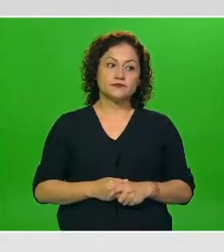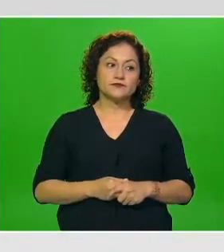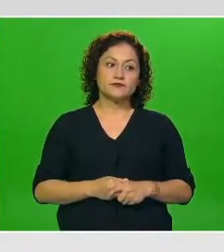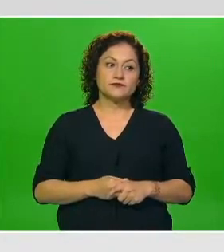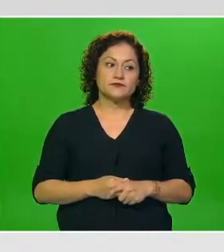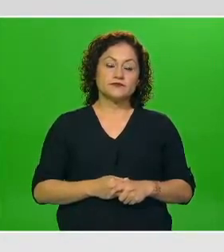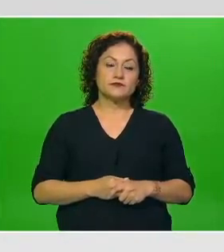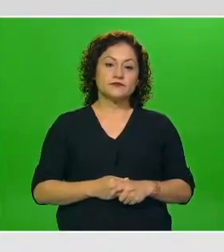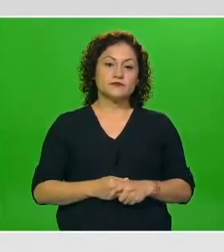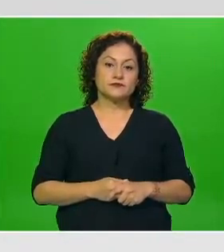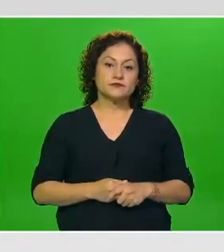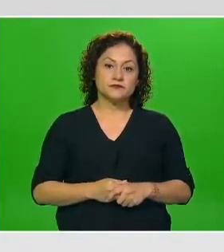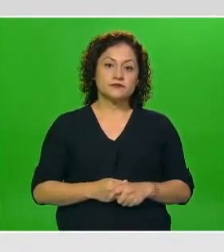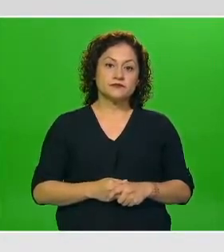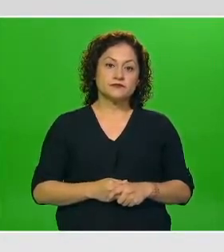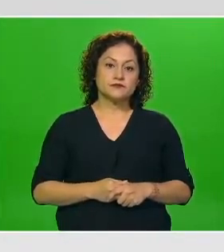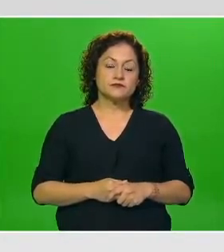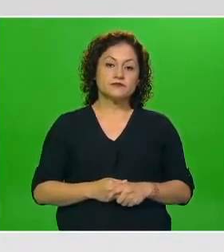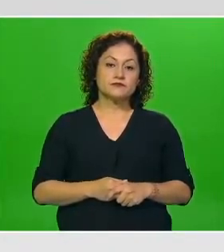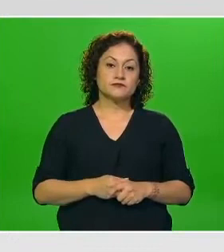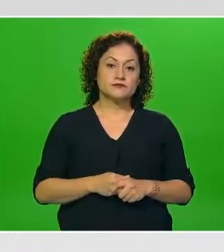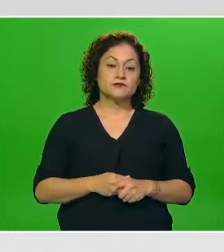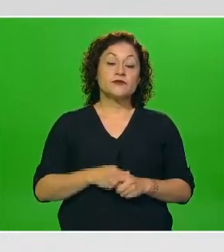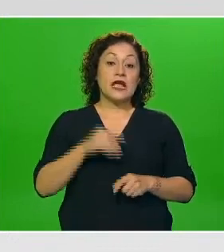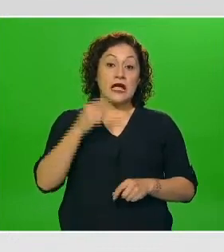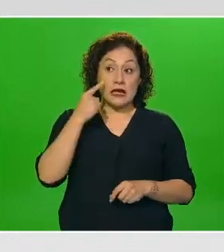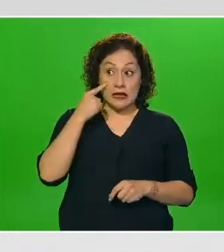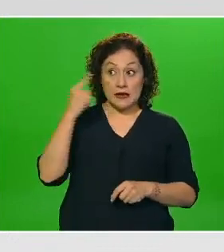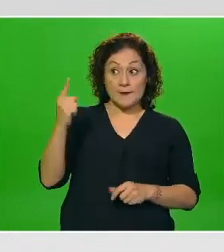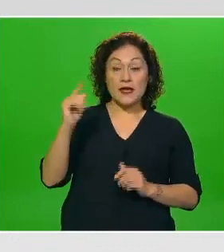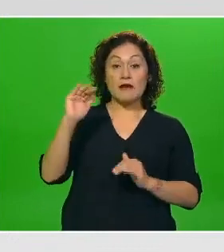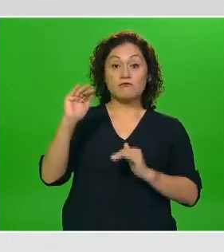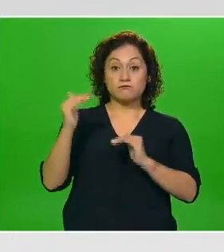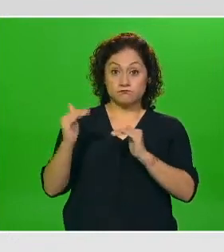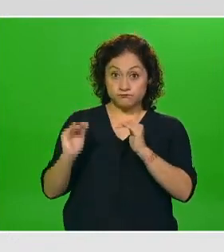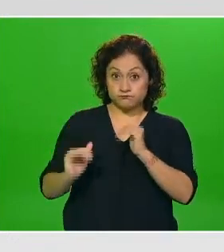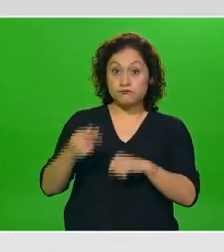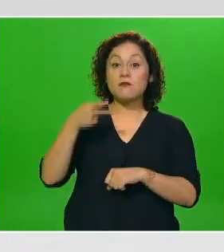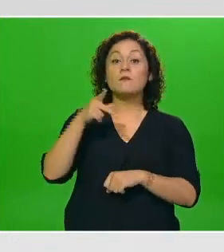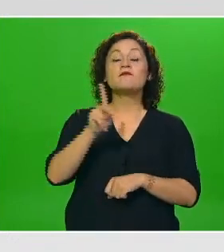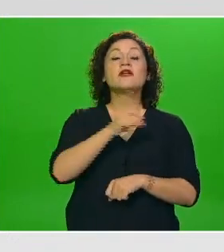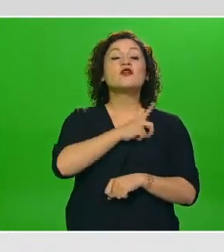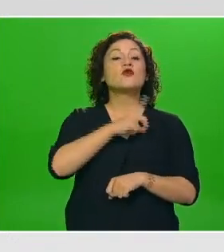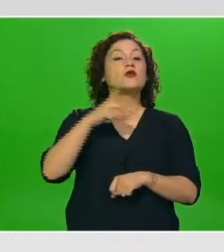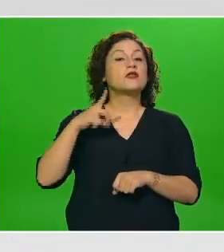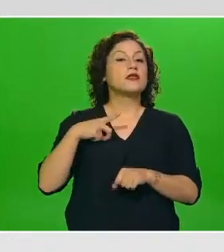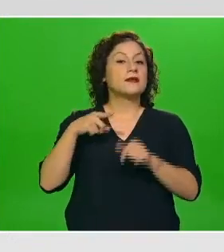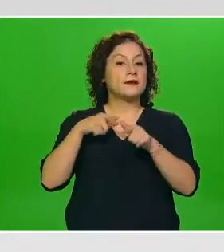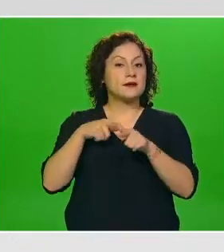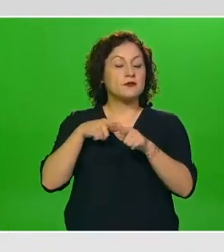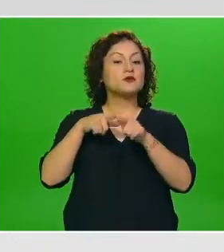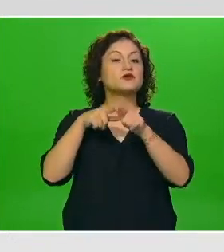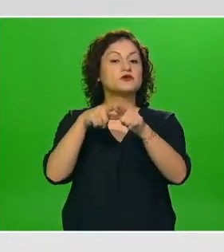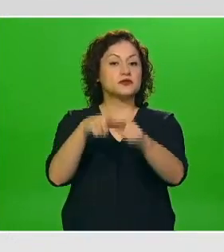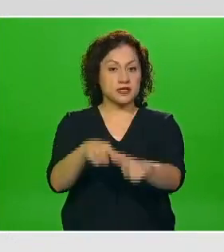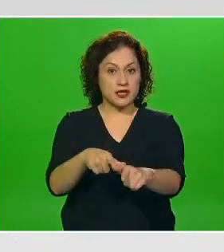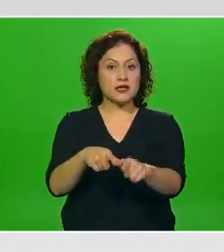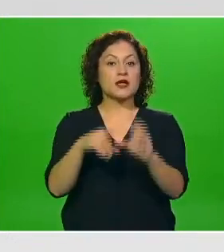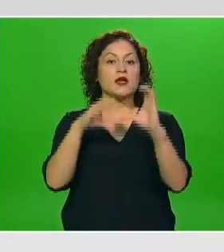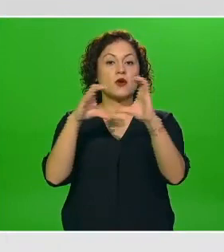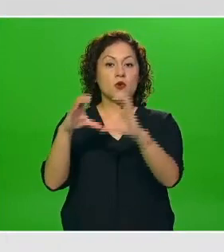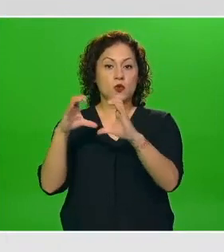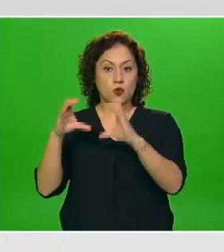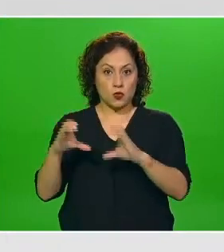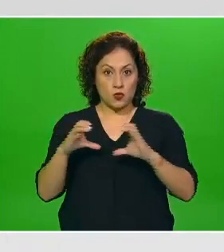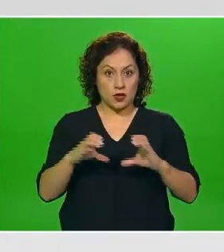continuar medidas y sobre todo con las medidas en conjunto de la